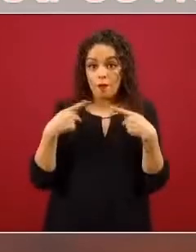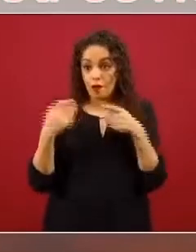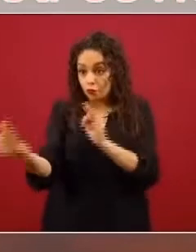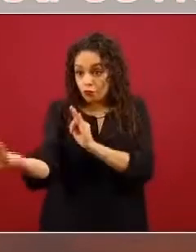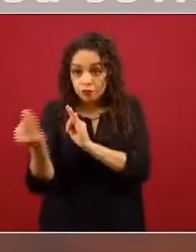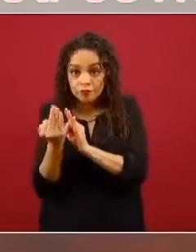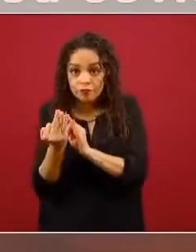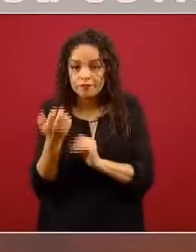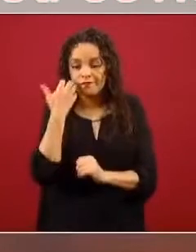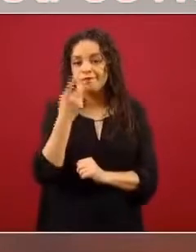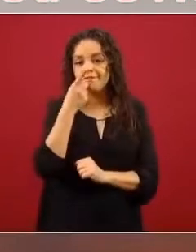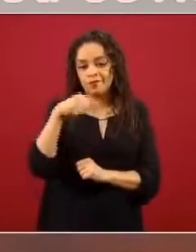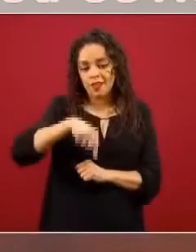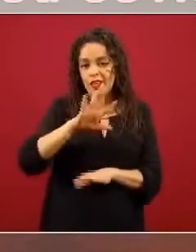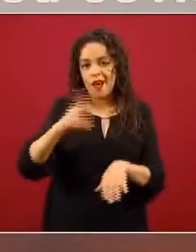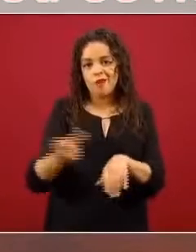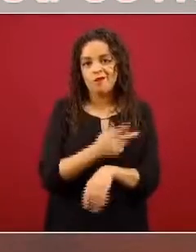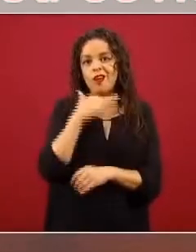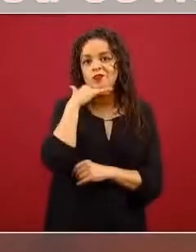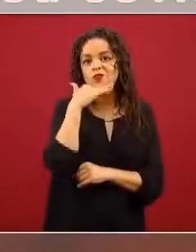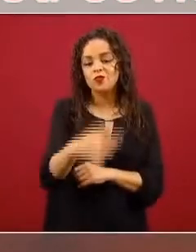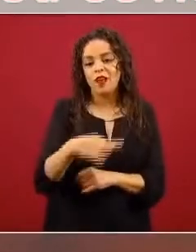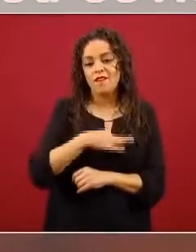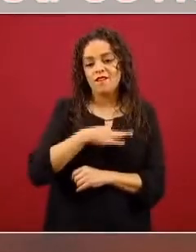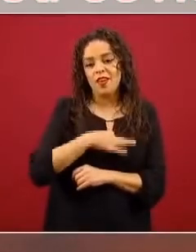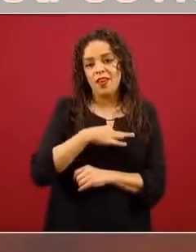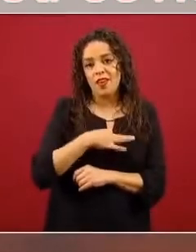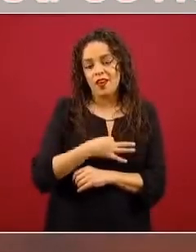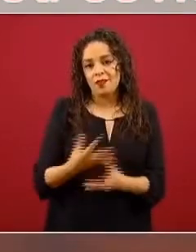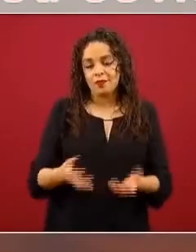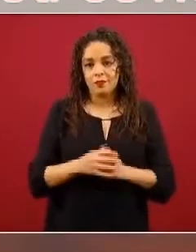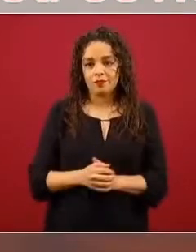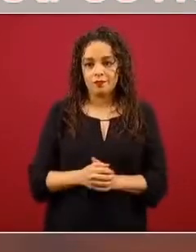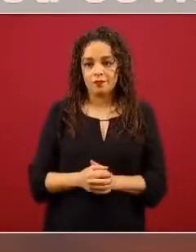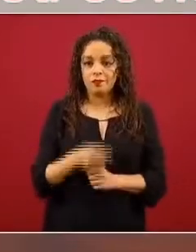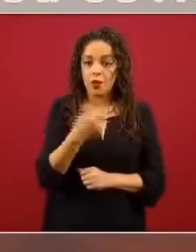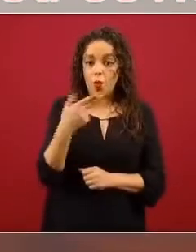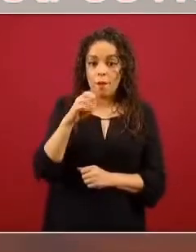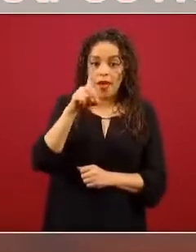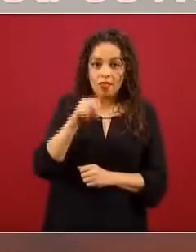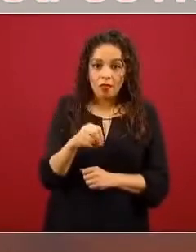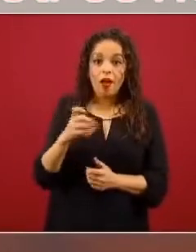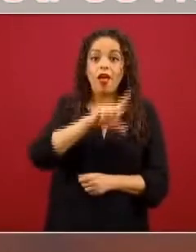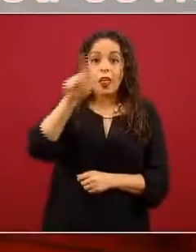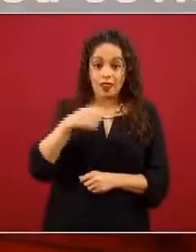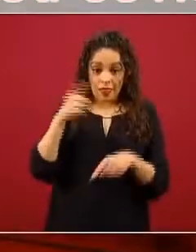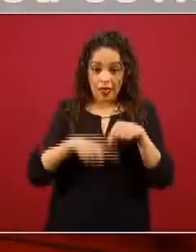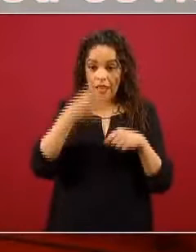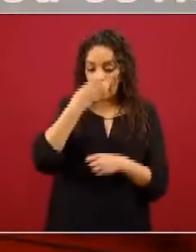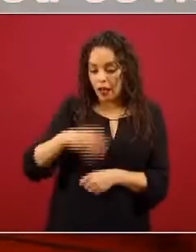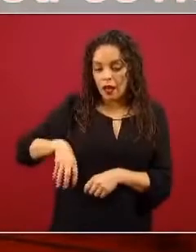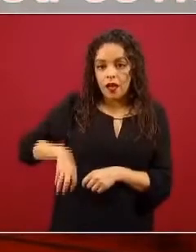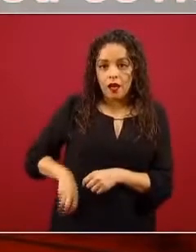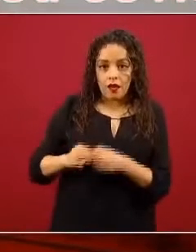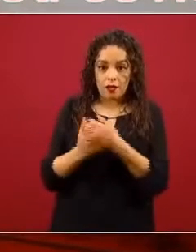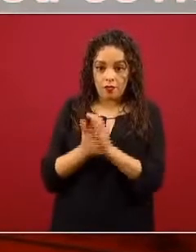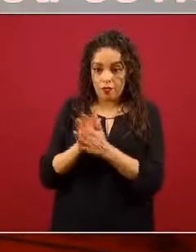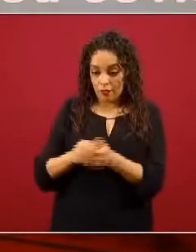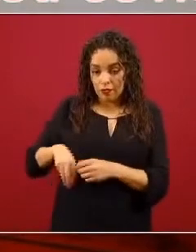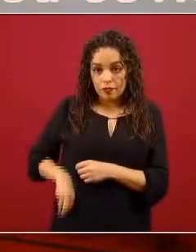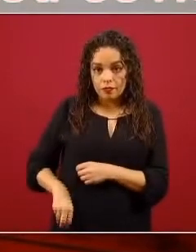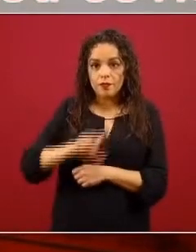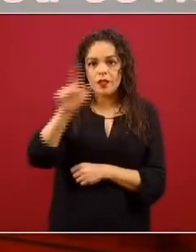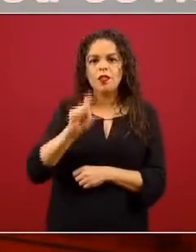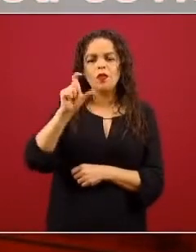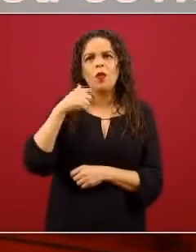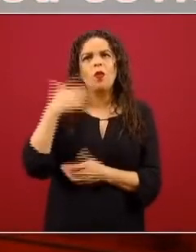que va a estar contaminado con virus potencialmente en esta superficie húmeda y porosa. Y luego me lo voy a llevar a la bolsa, lo voy a hacer bolita y luego cuando meta